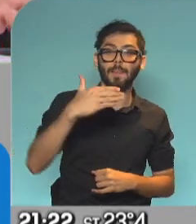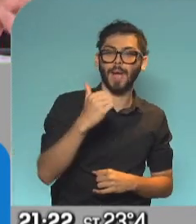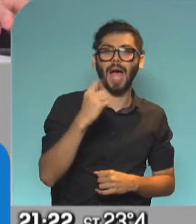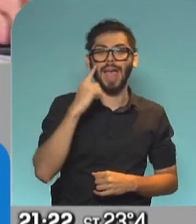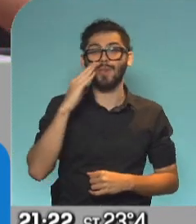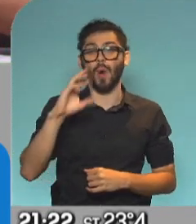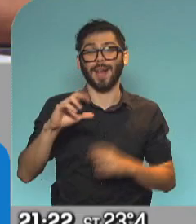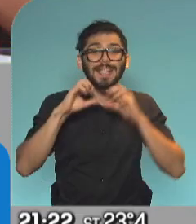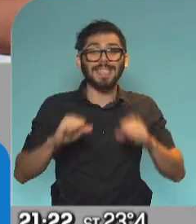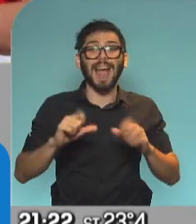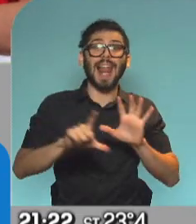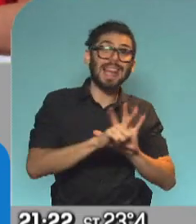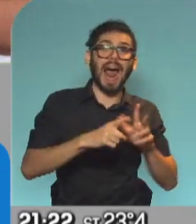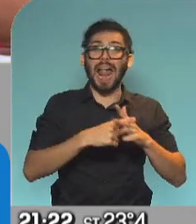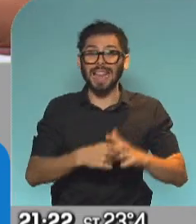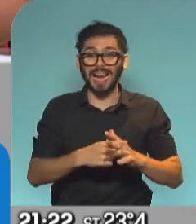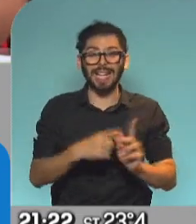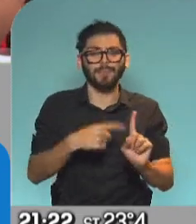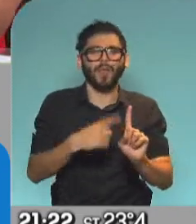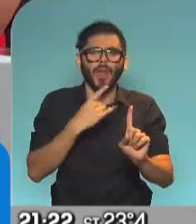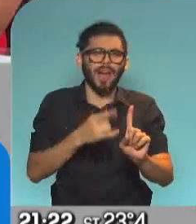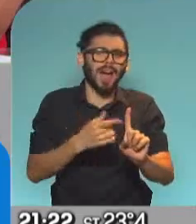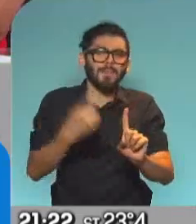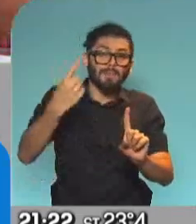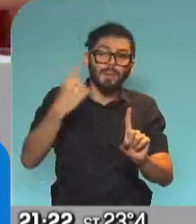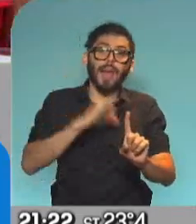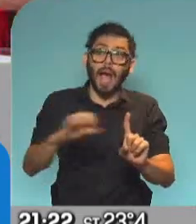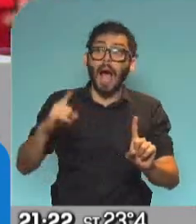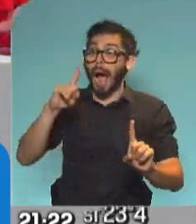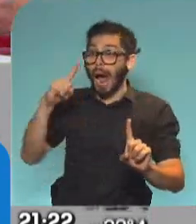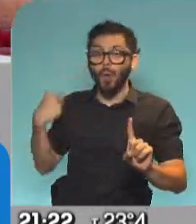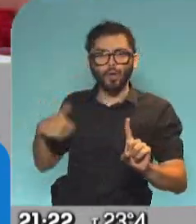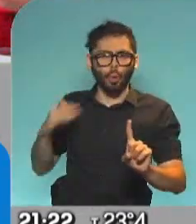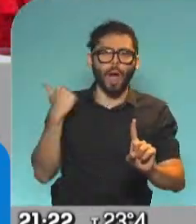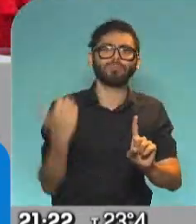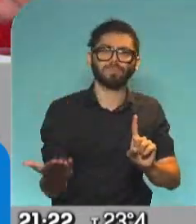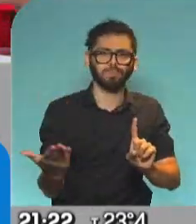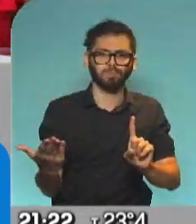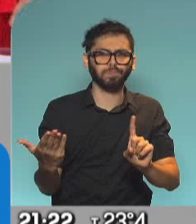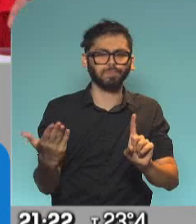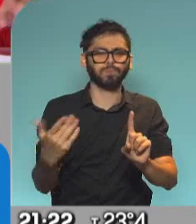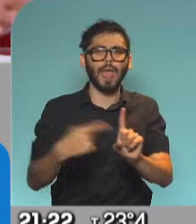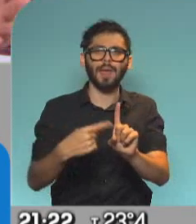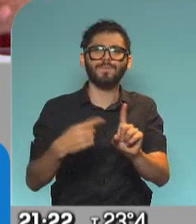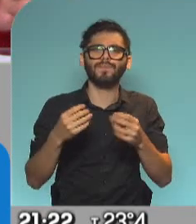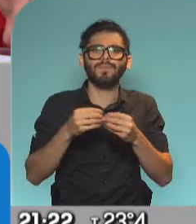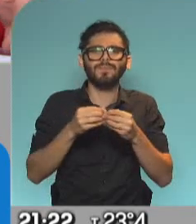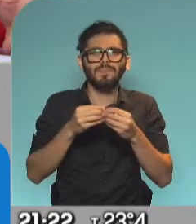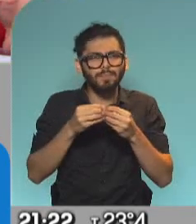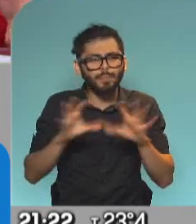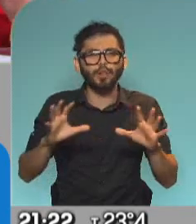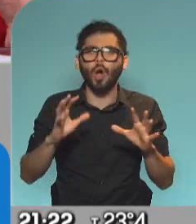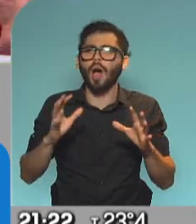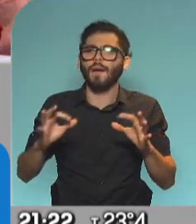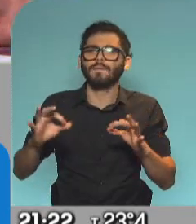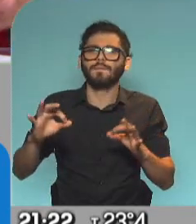Secretaría de Legal y Técnica, fue quien anticipó que Alberto iba a mandar el proyecto, fue quien sentó las bases de cómo se iba